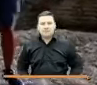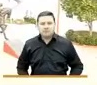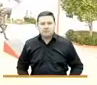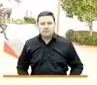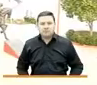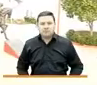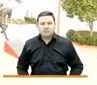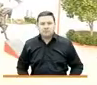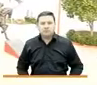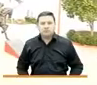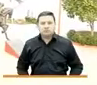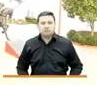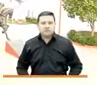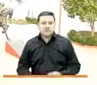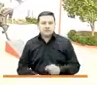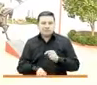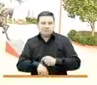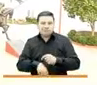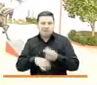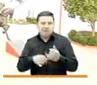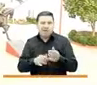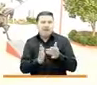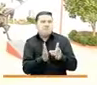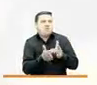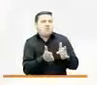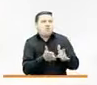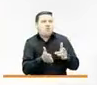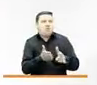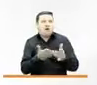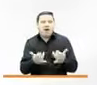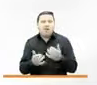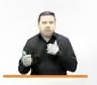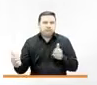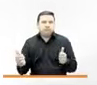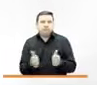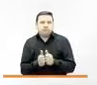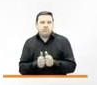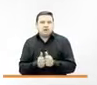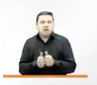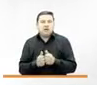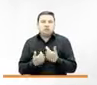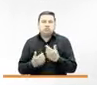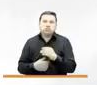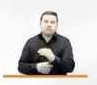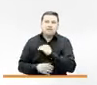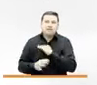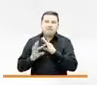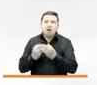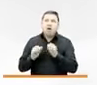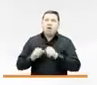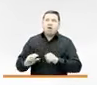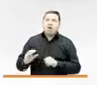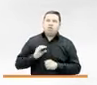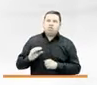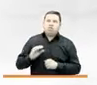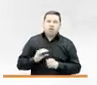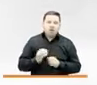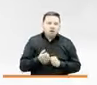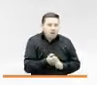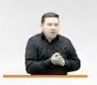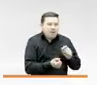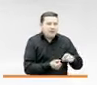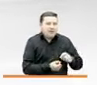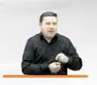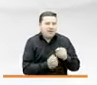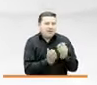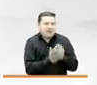En tiempos de emergencia estamos con ustedes. Mediante este incentivo, muchas familias hemos podido apoyar las necesidades